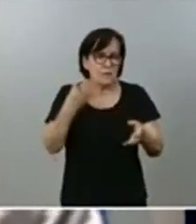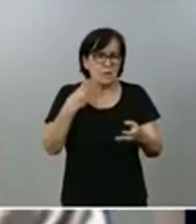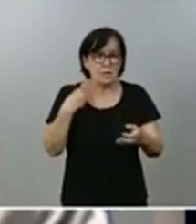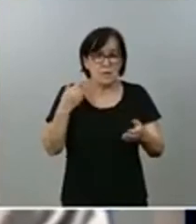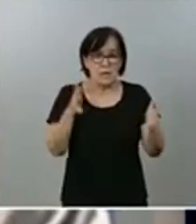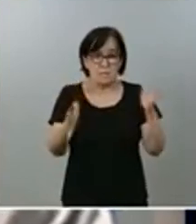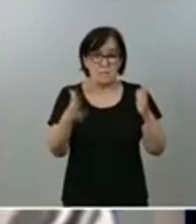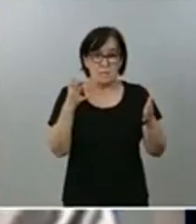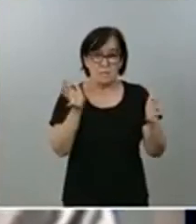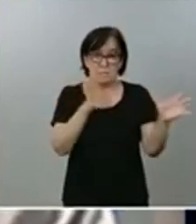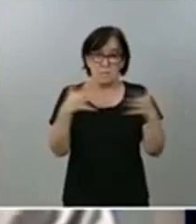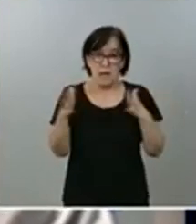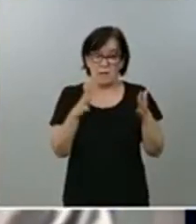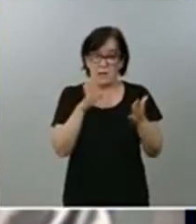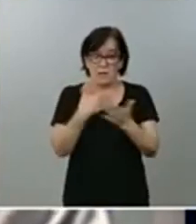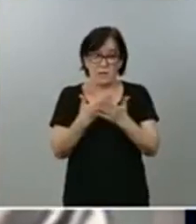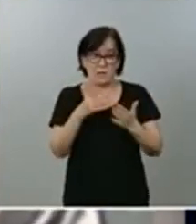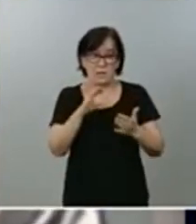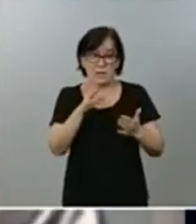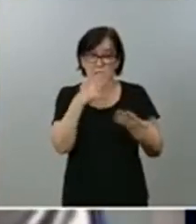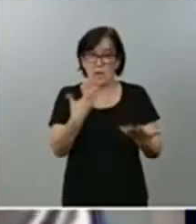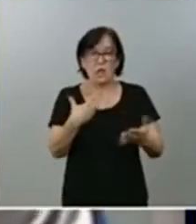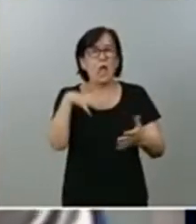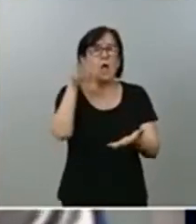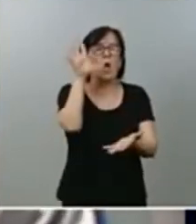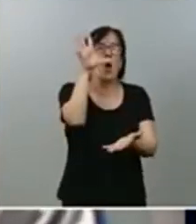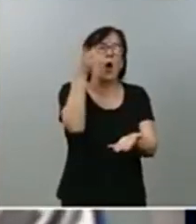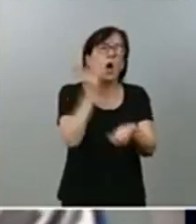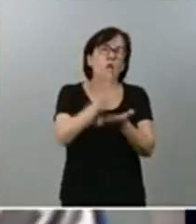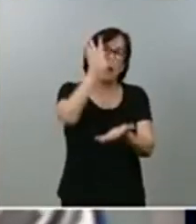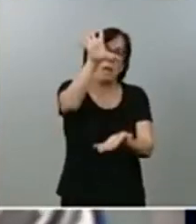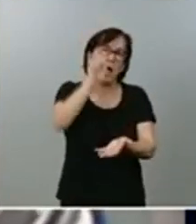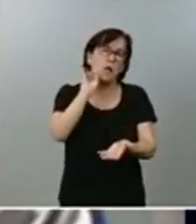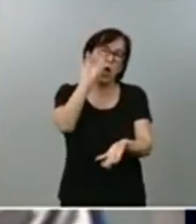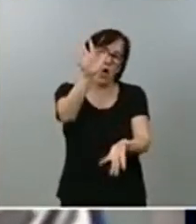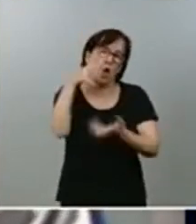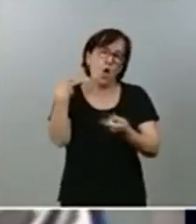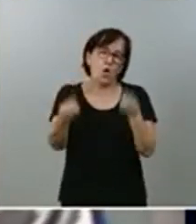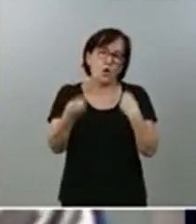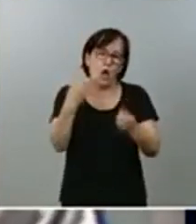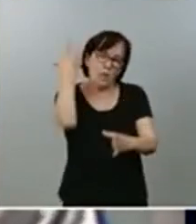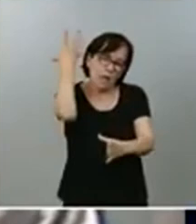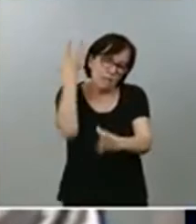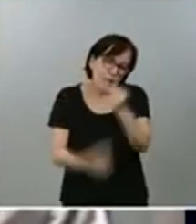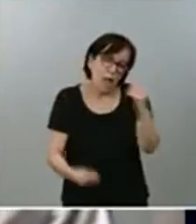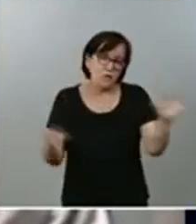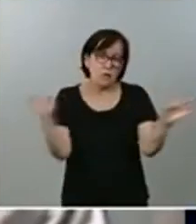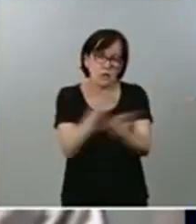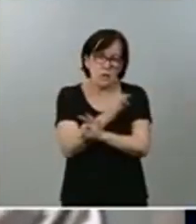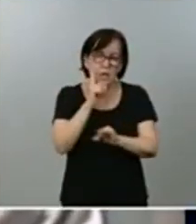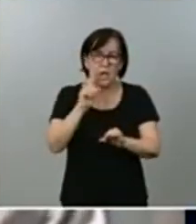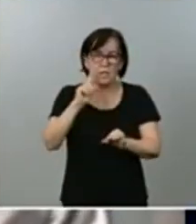y no acudir a compras fallidas como en los primeros momentos de la pandemia?